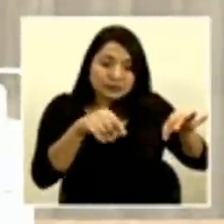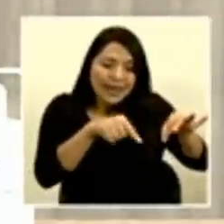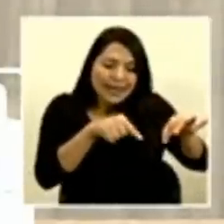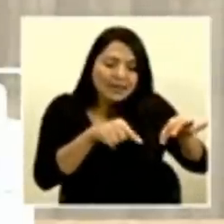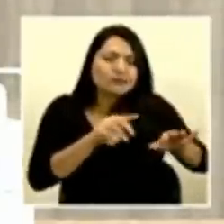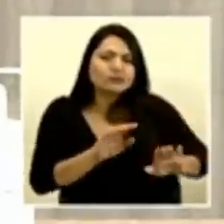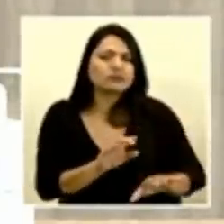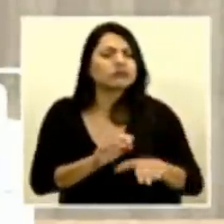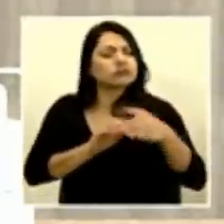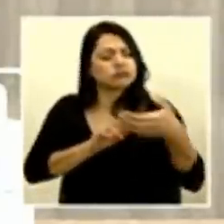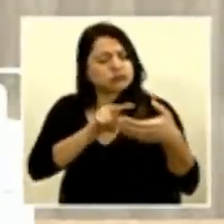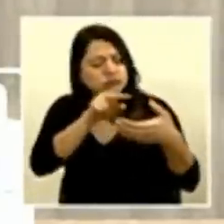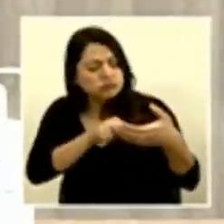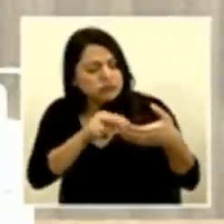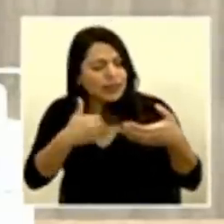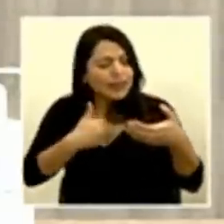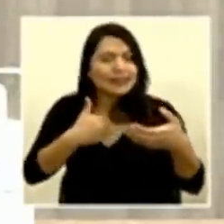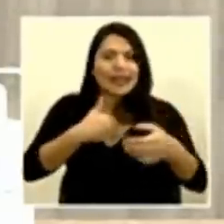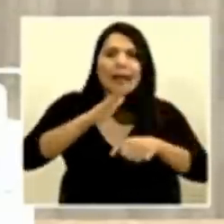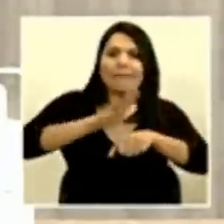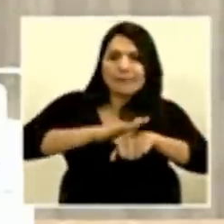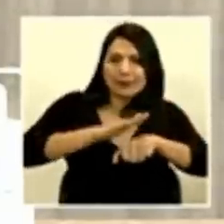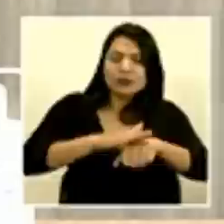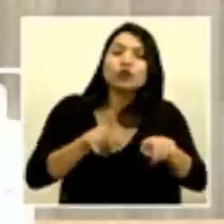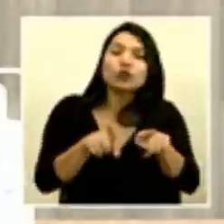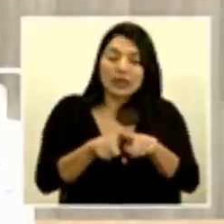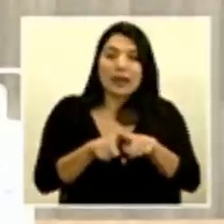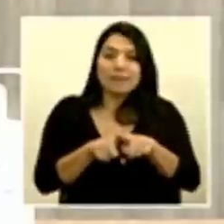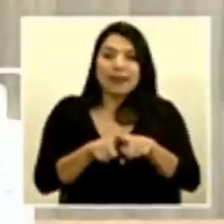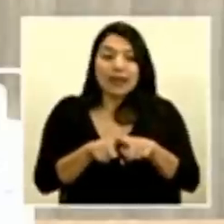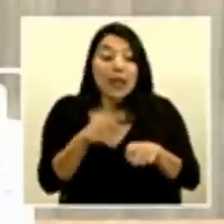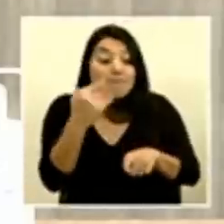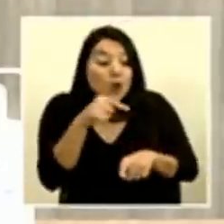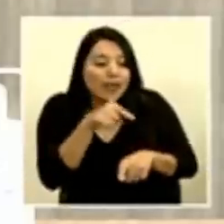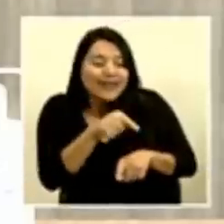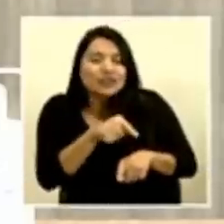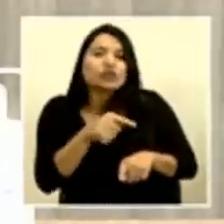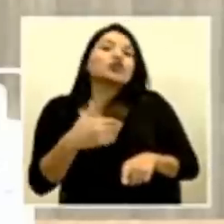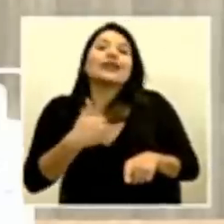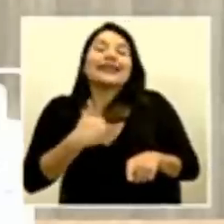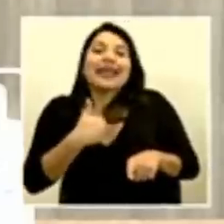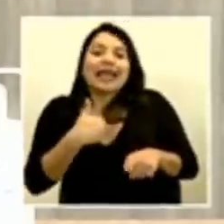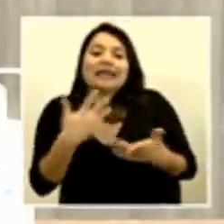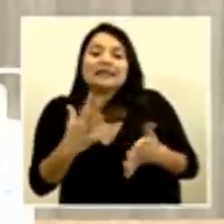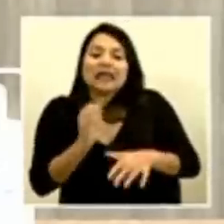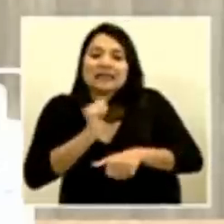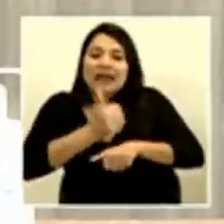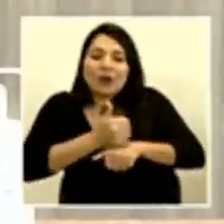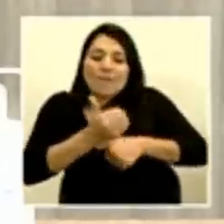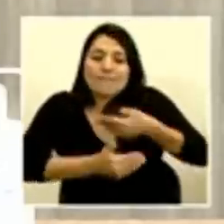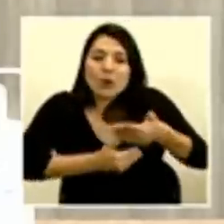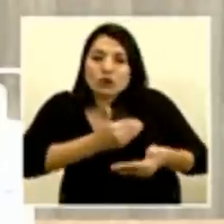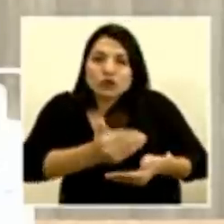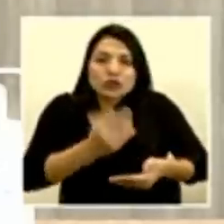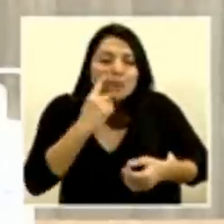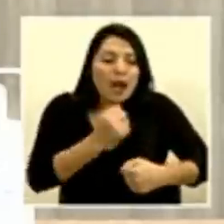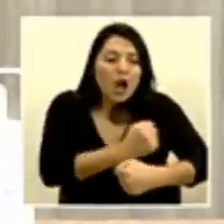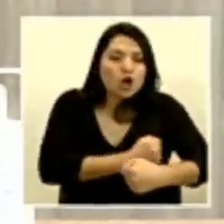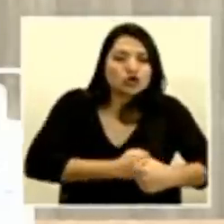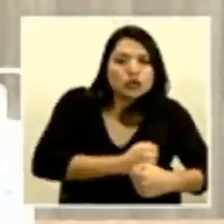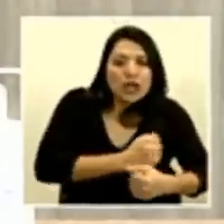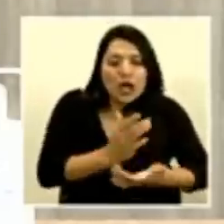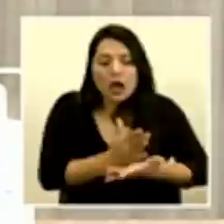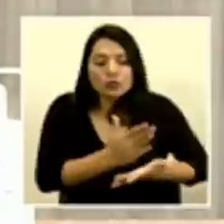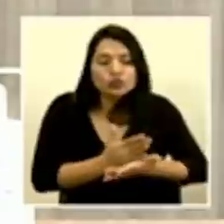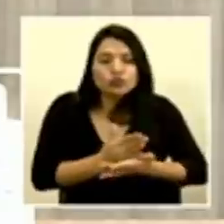de lo que van a consumir, tiene patrones de preparación de alimentos que siguen buenas prácticas para disminuir el riesgo